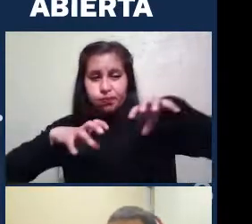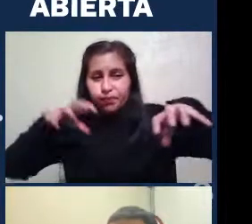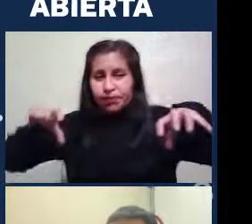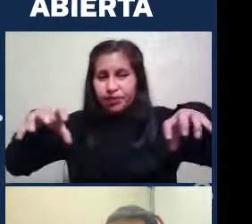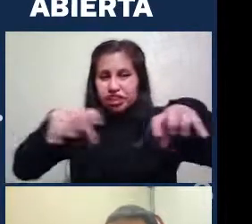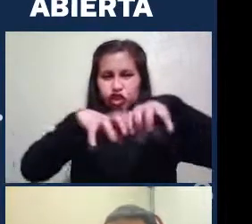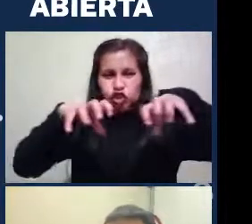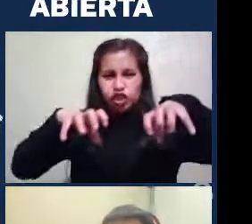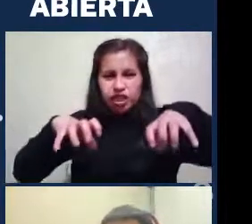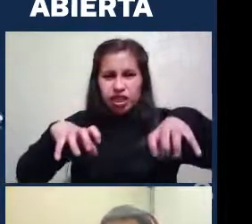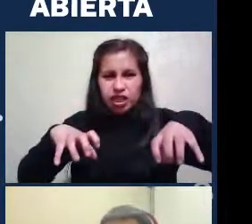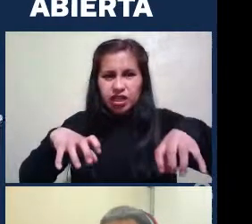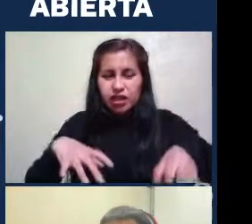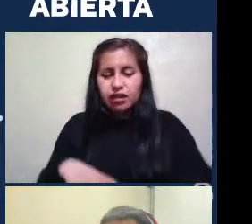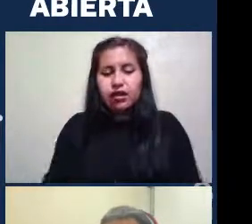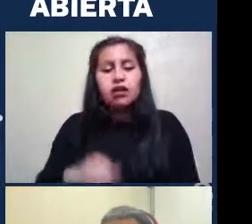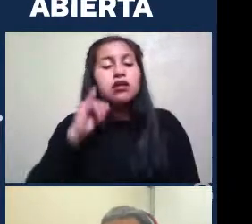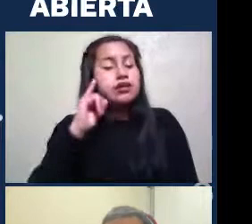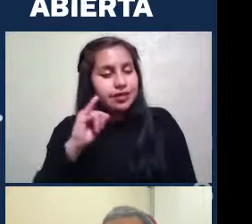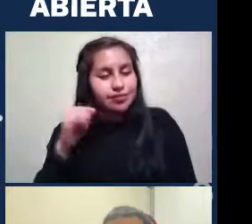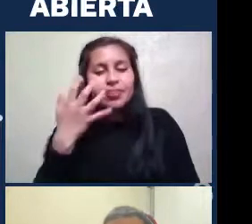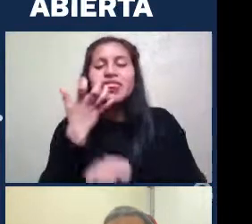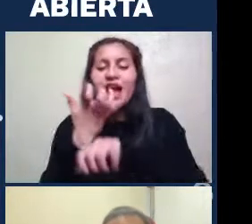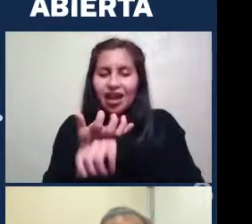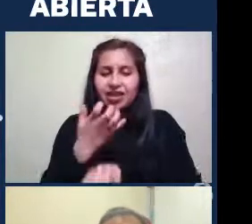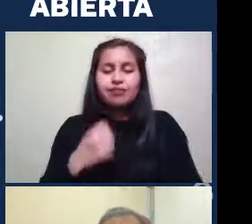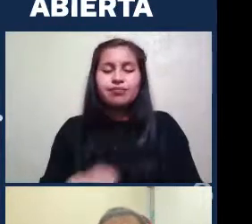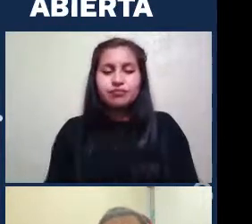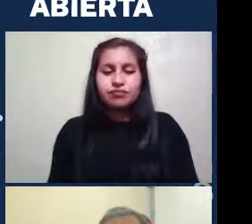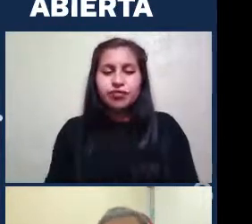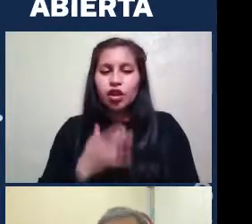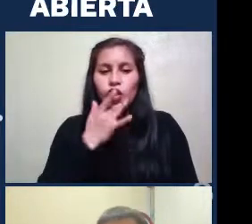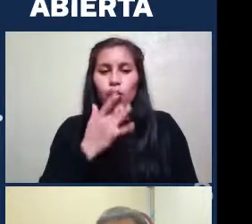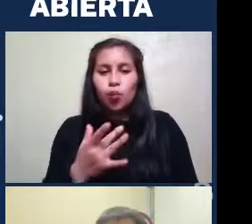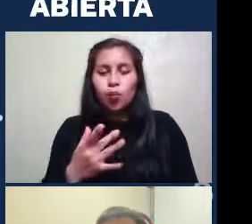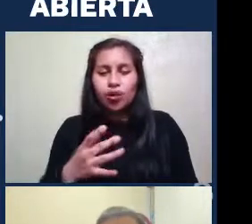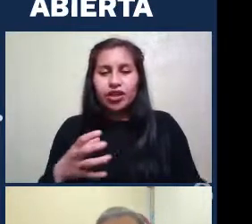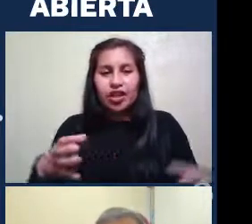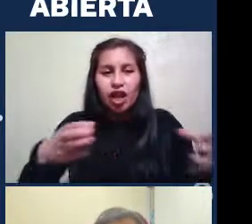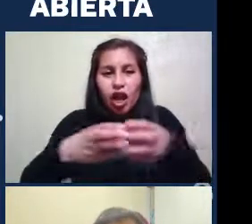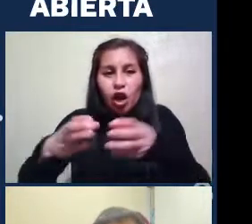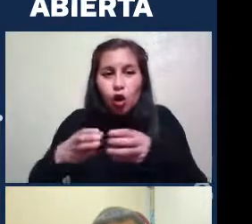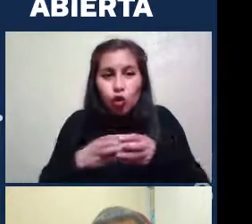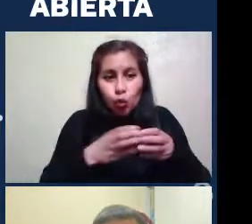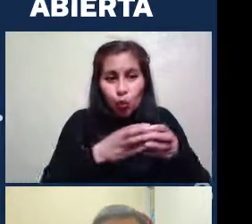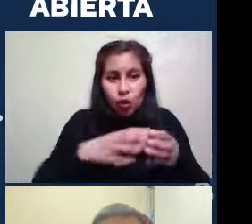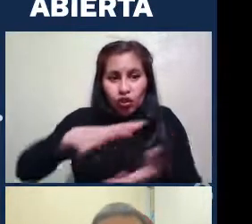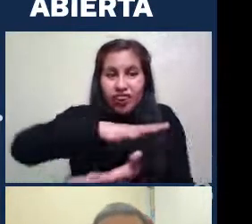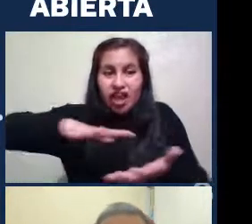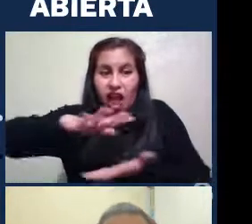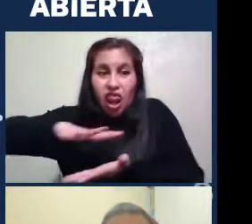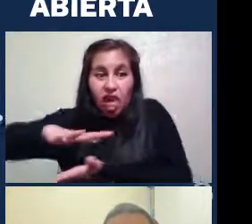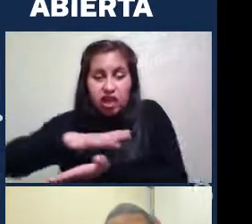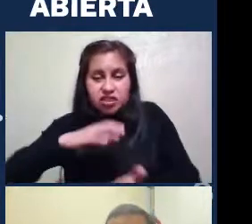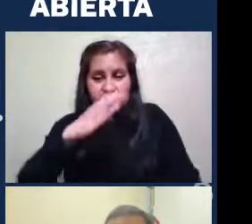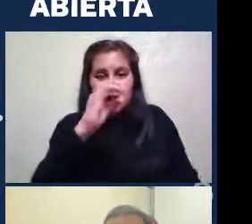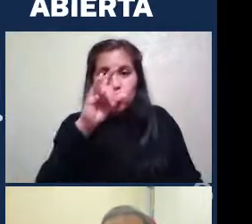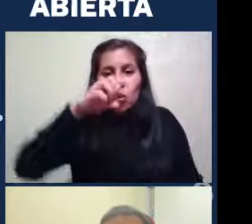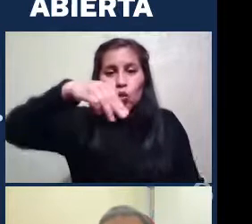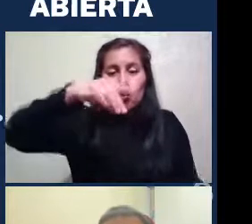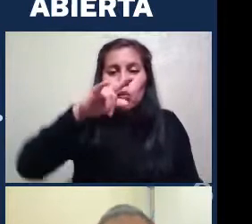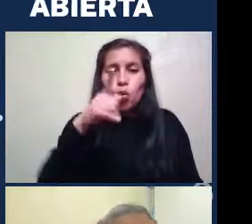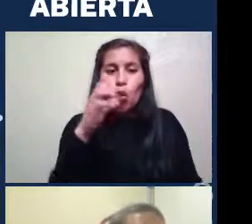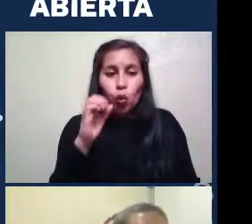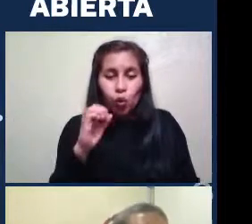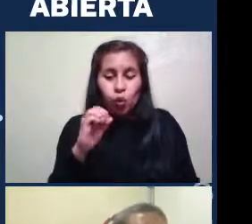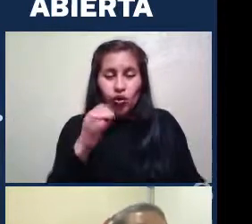los cúmulos De galaxias Porque Como les comentaba En los cúmulos Es donde más galaxias Hay Y donde más galaxias Elípticas Hay Así que